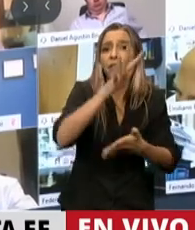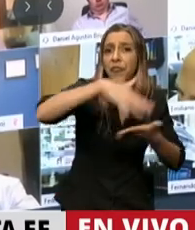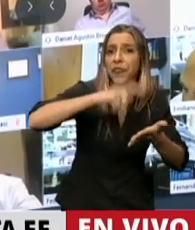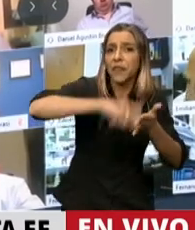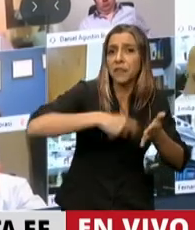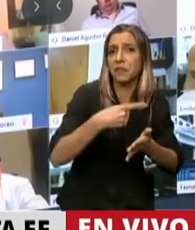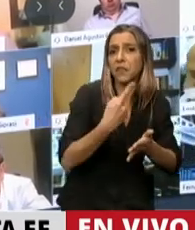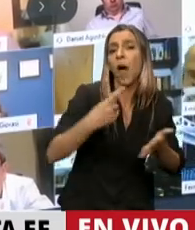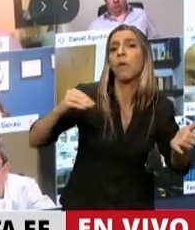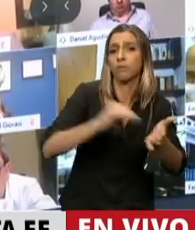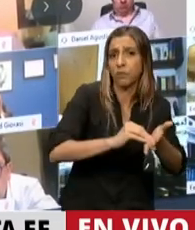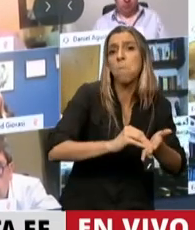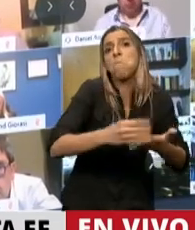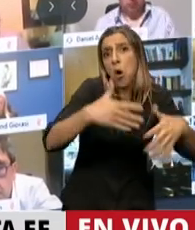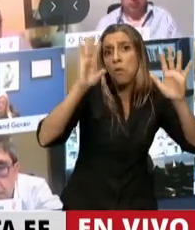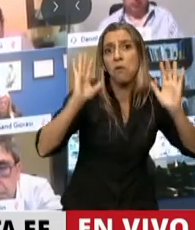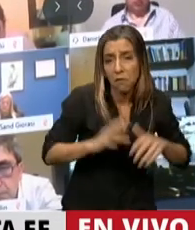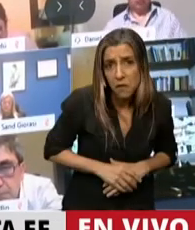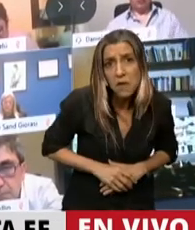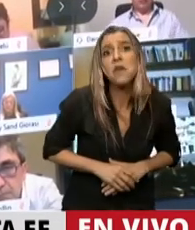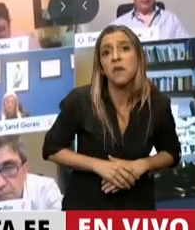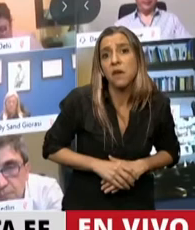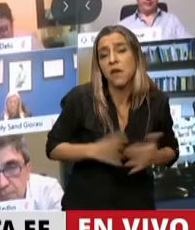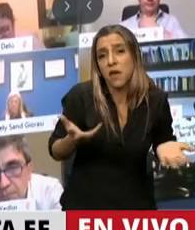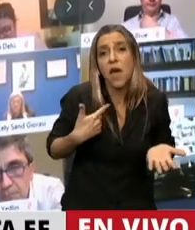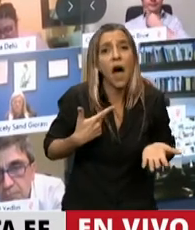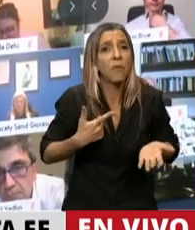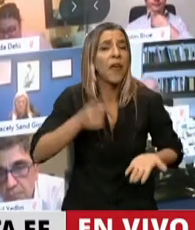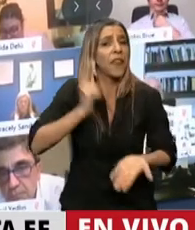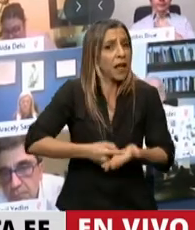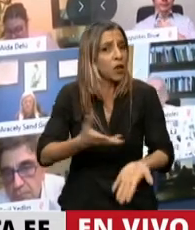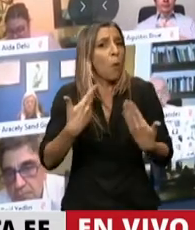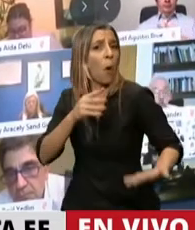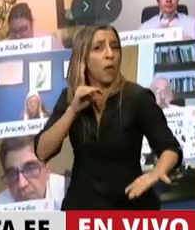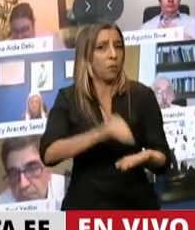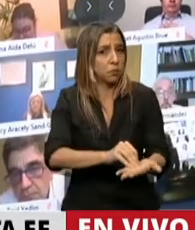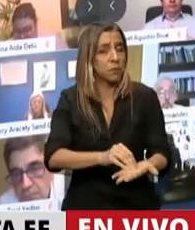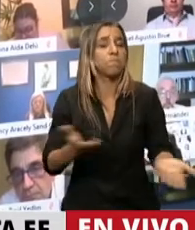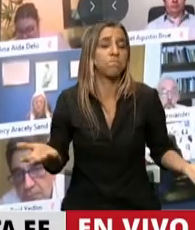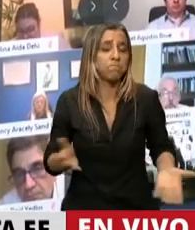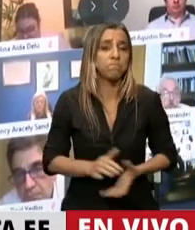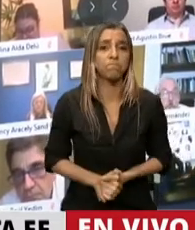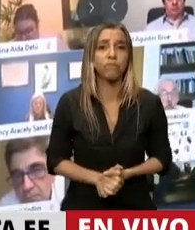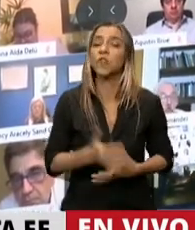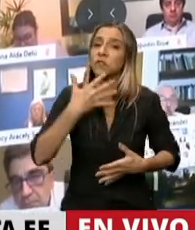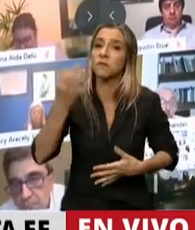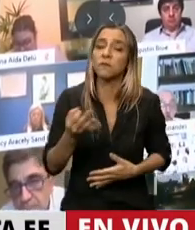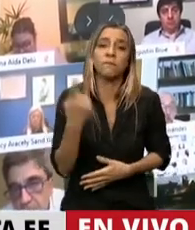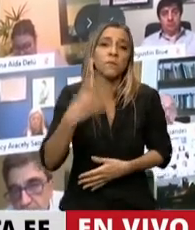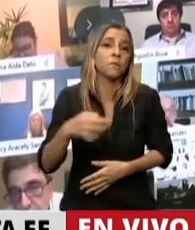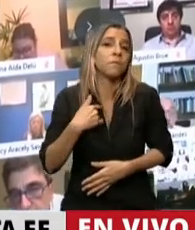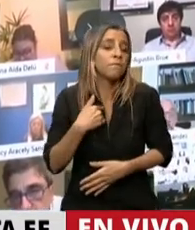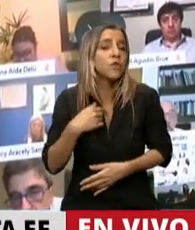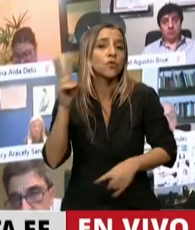pero podría haber estado en el decreto reglamentario. Finalmente, presidente, lo que apelo a es salir de las